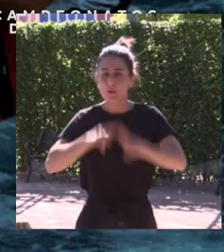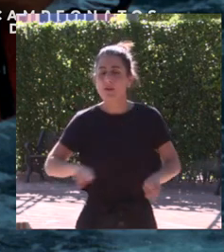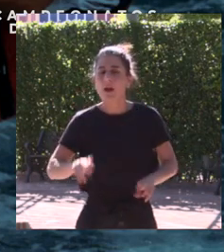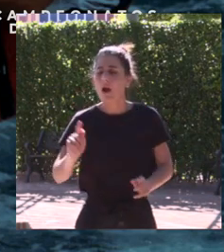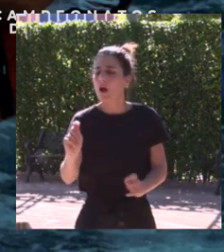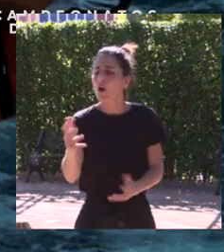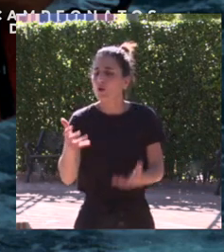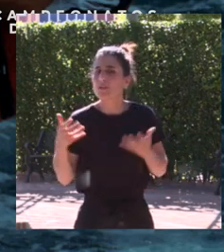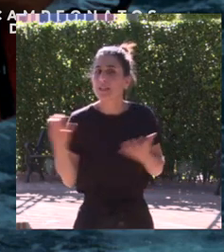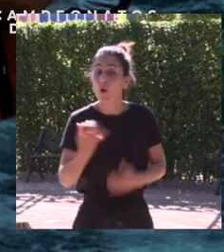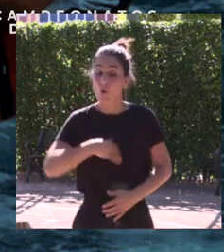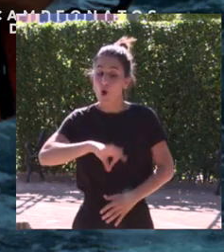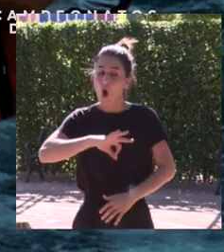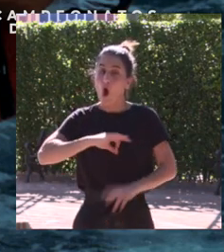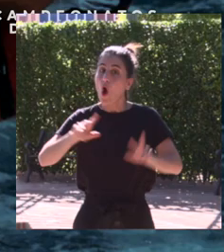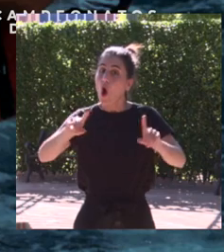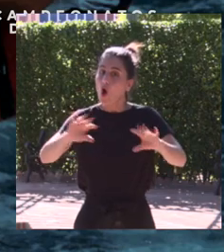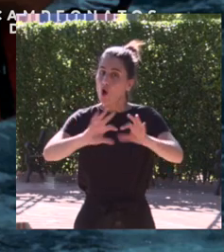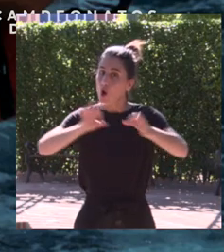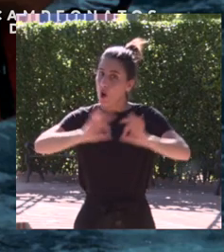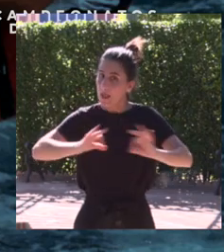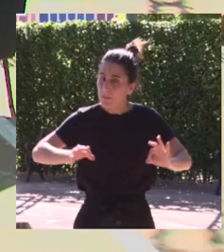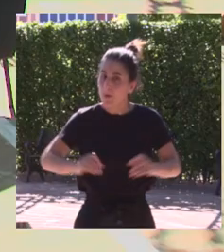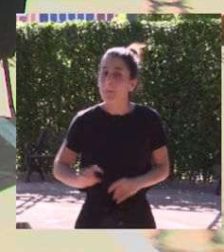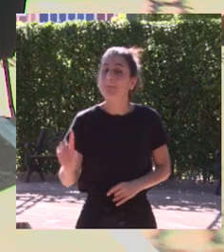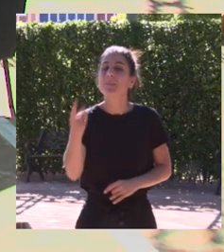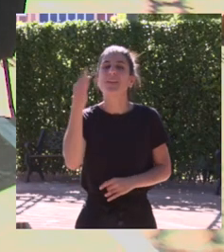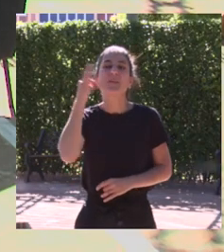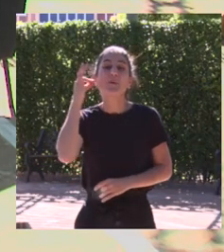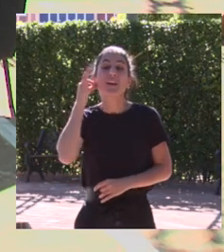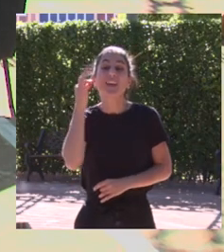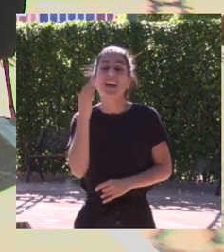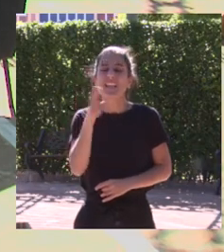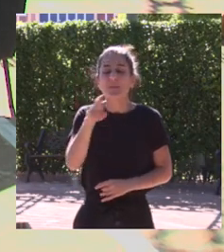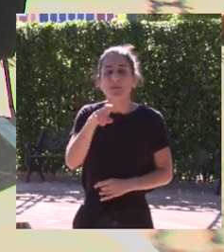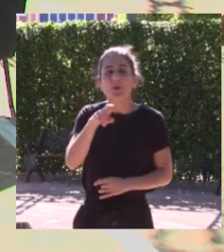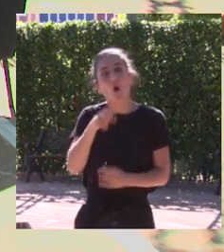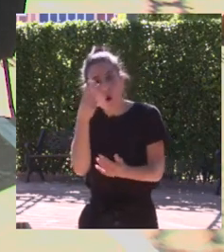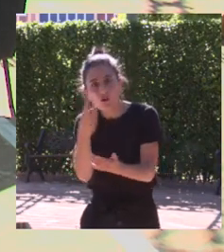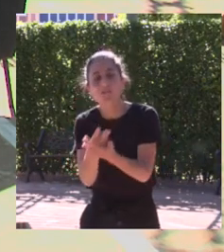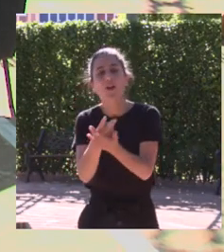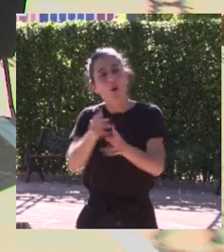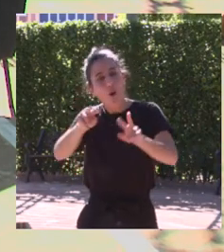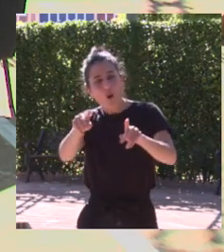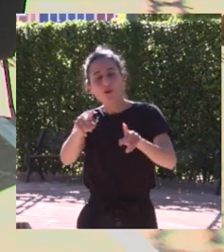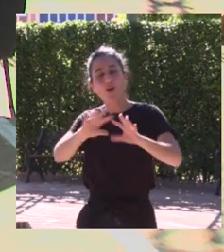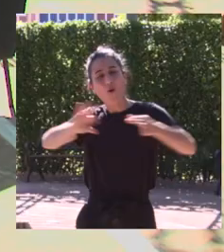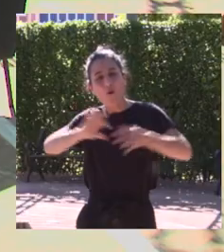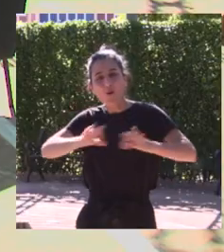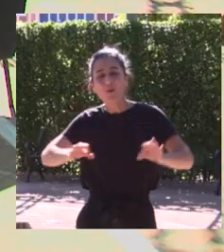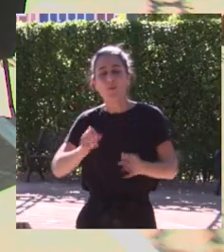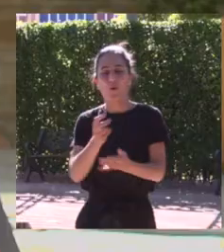en conseguir ese oro olímpico, la primera mujer en conseguir medalla de oro en los Juegos